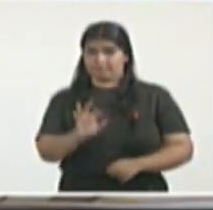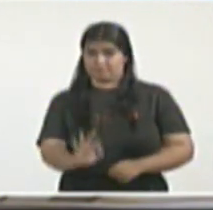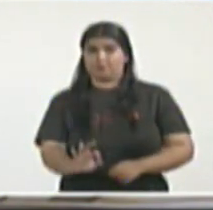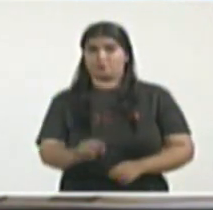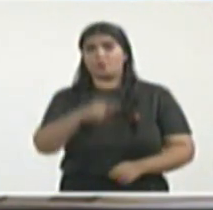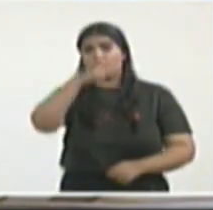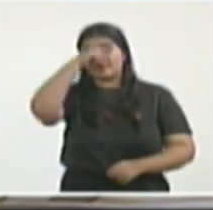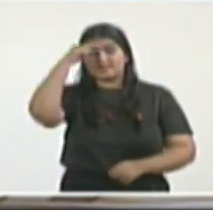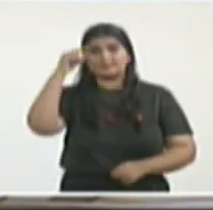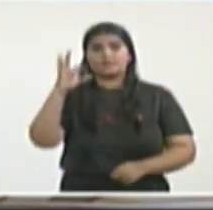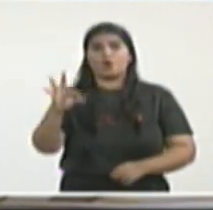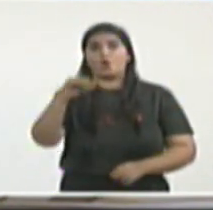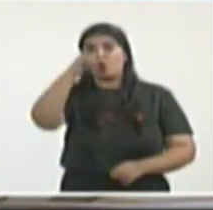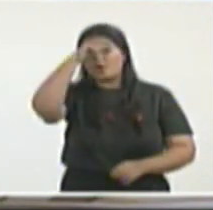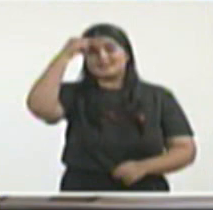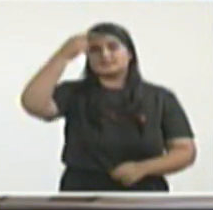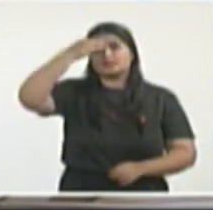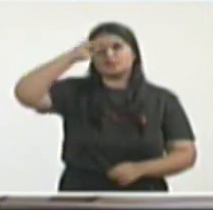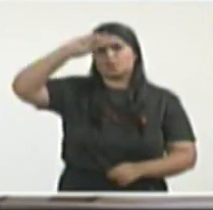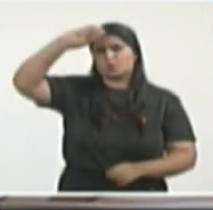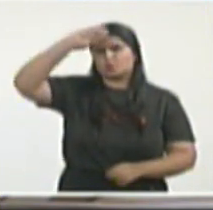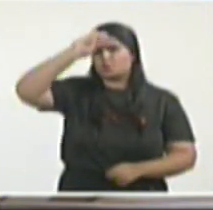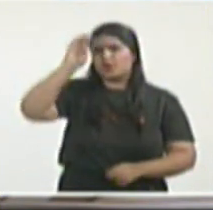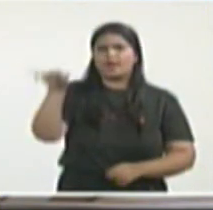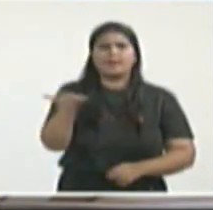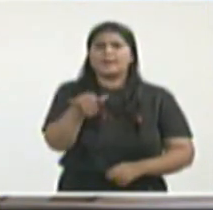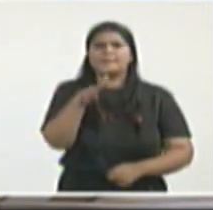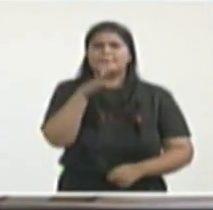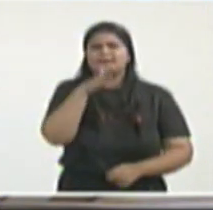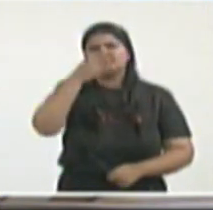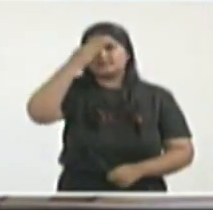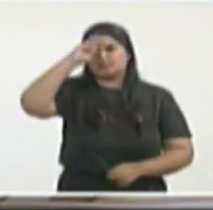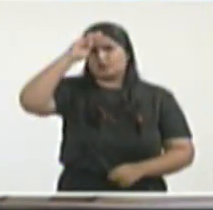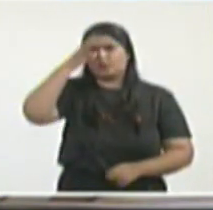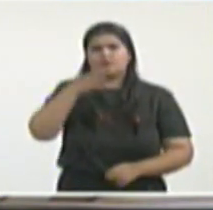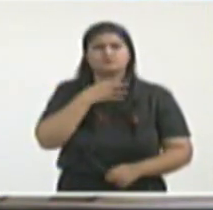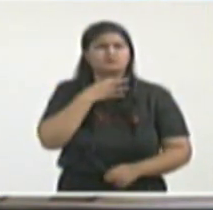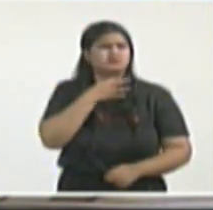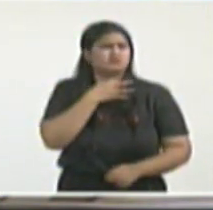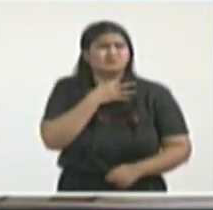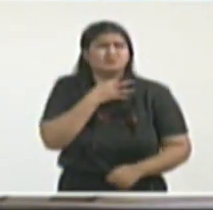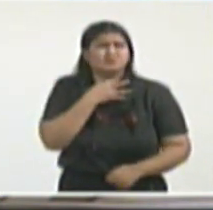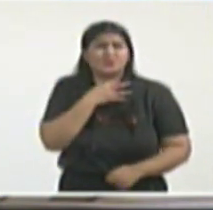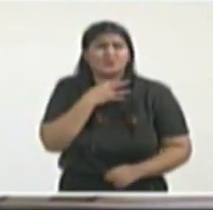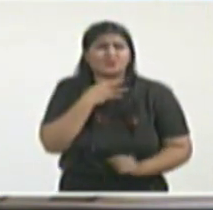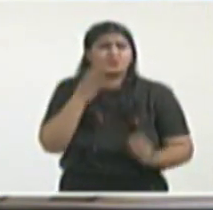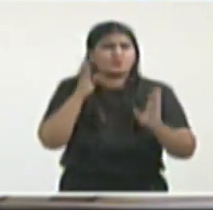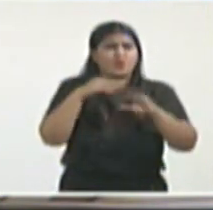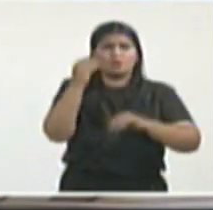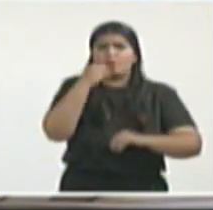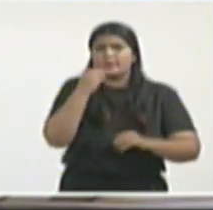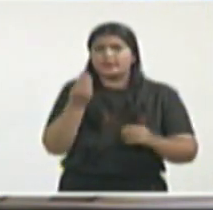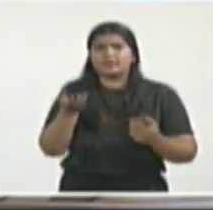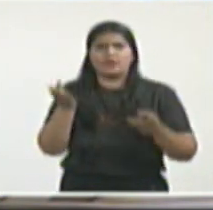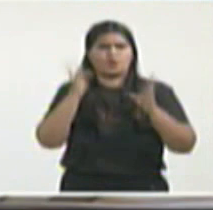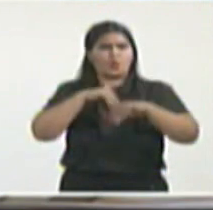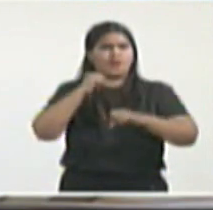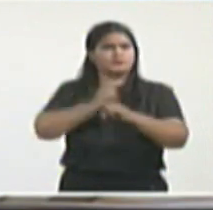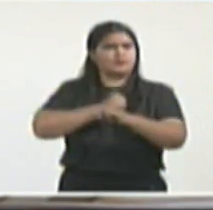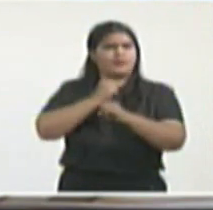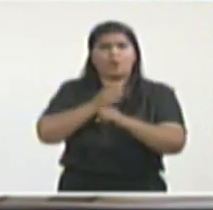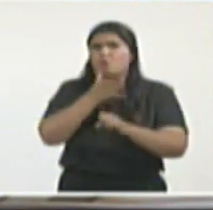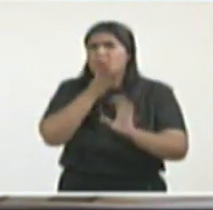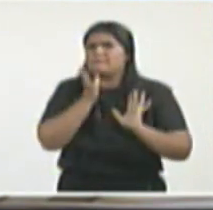han estado organizando manifestaciones, incluso con visos de violencia en determinados momentos, contra nuestra embajada en Washington,